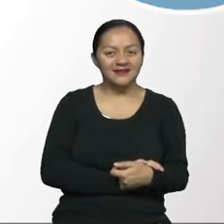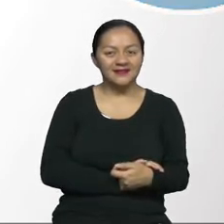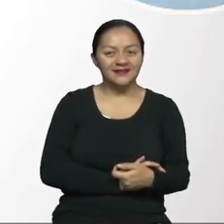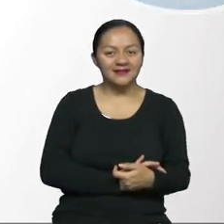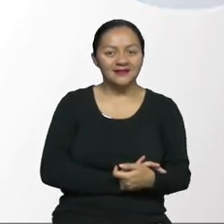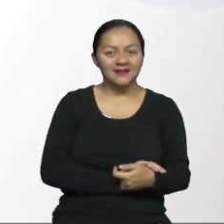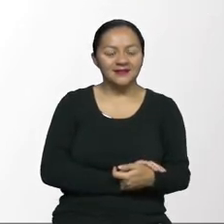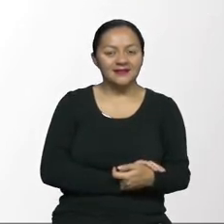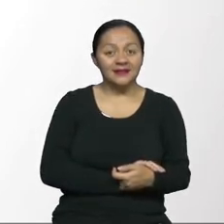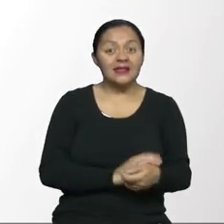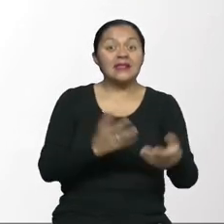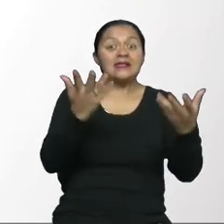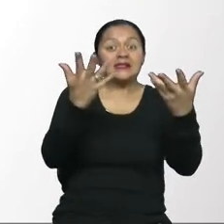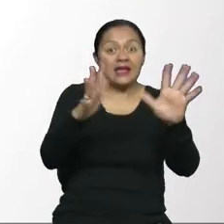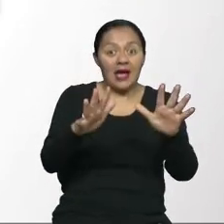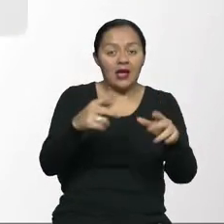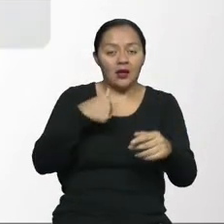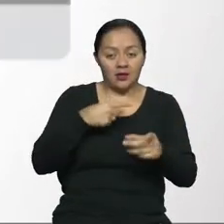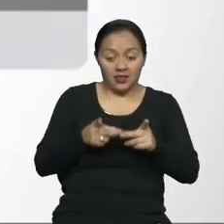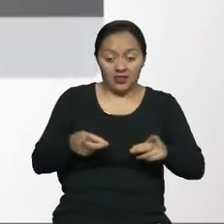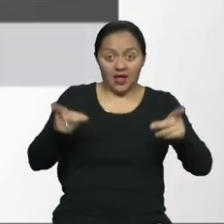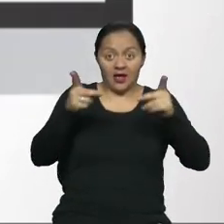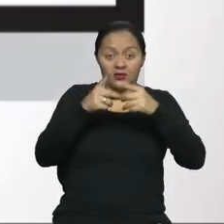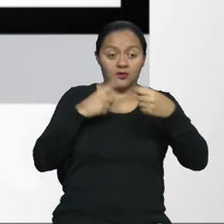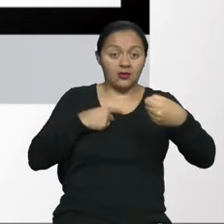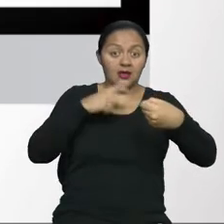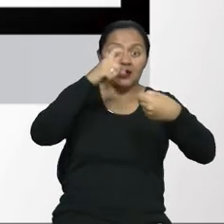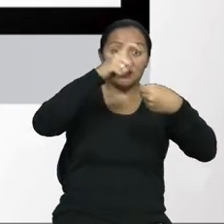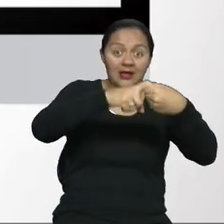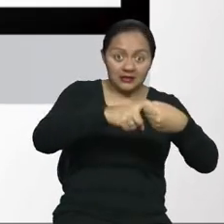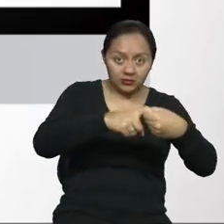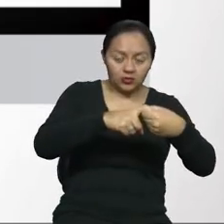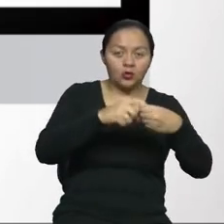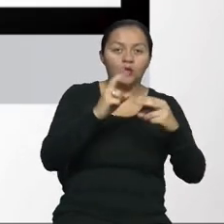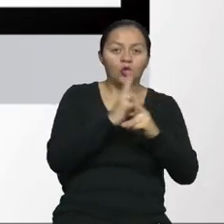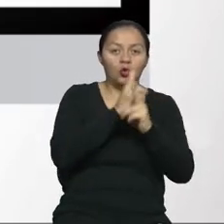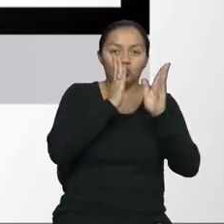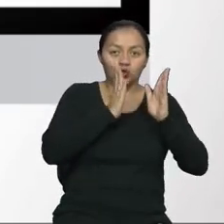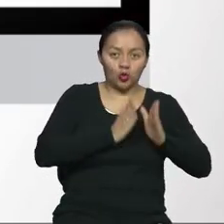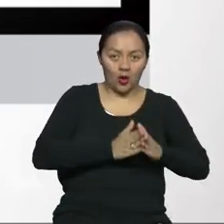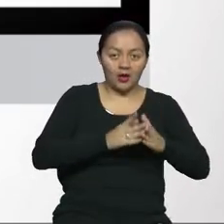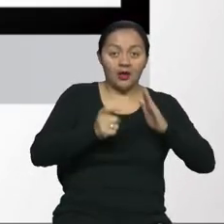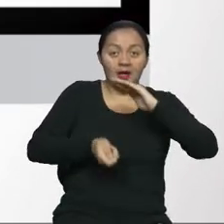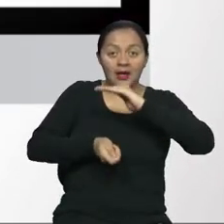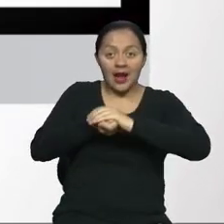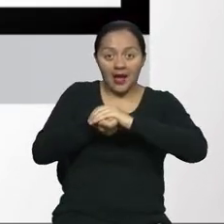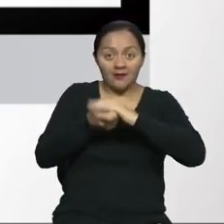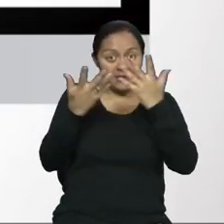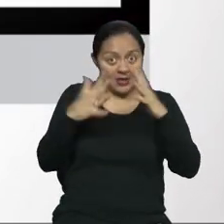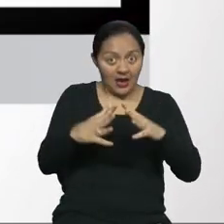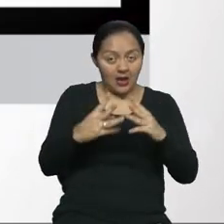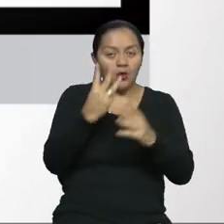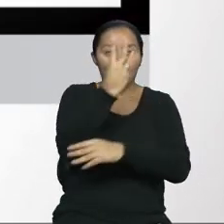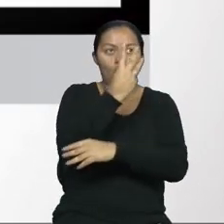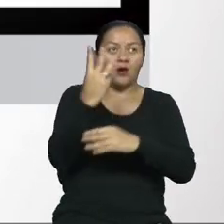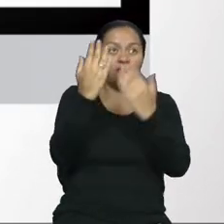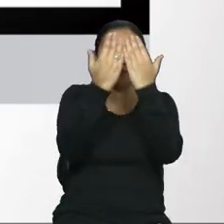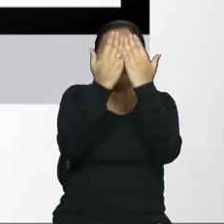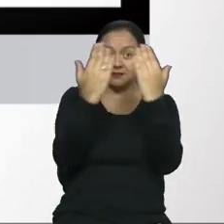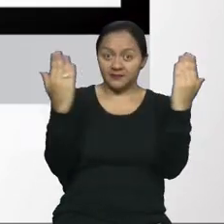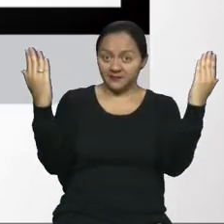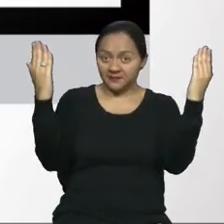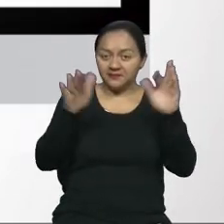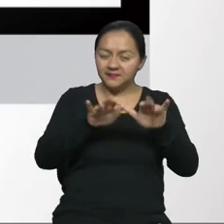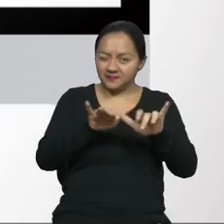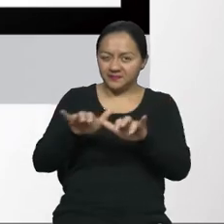una vez registrado y obtenido el usuario y clave, se debe ingresar a la página www.plataformaconadis